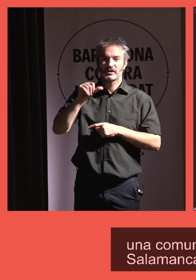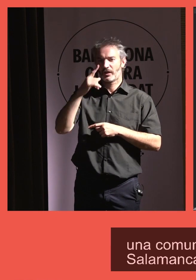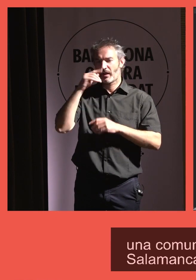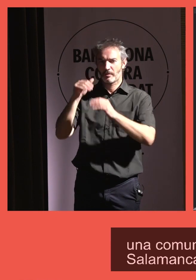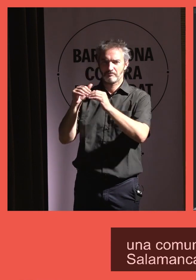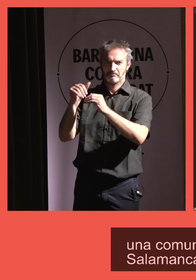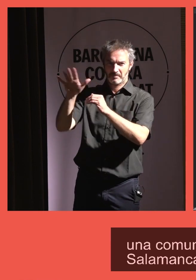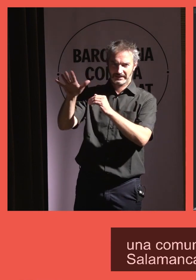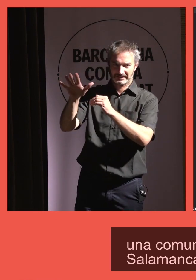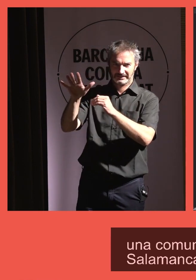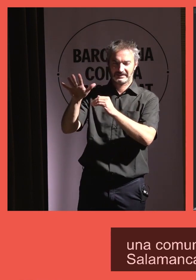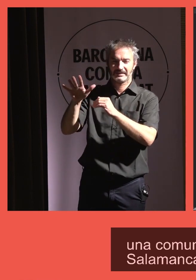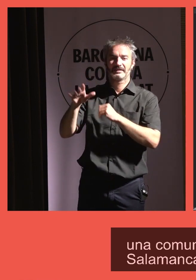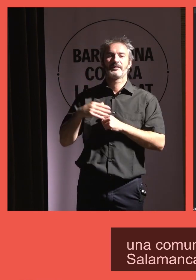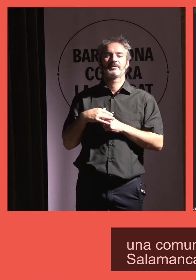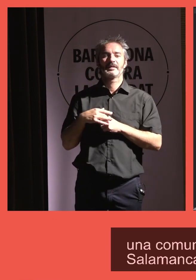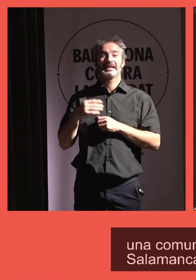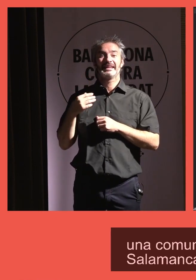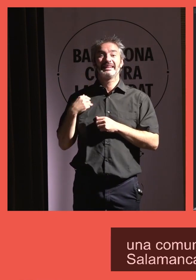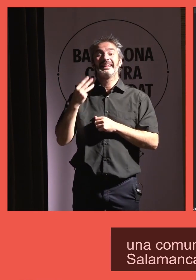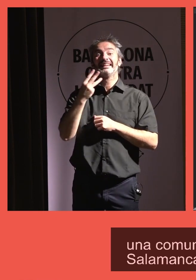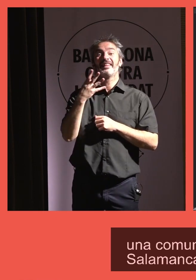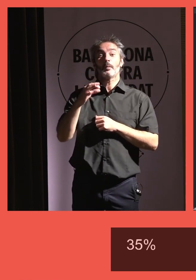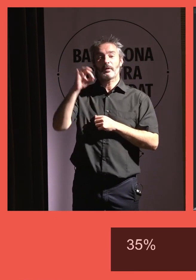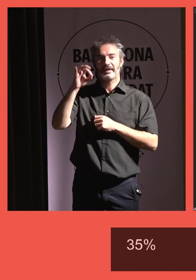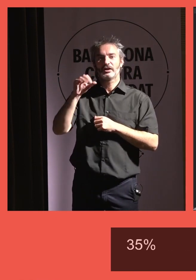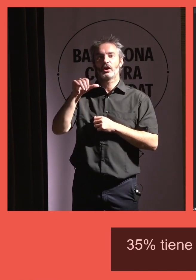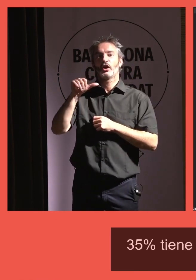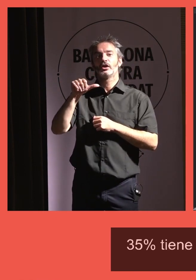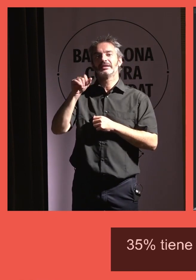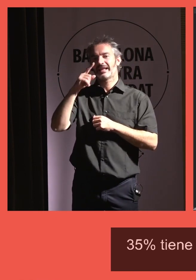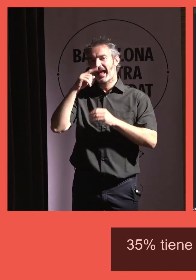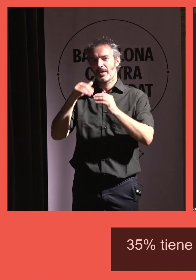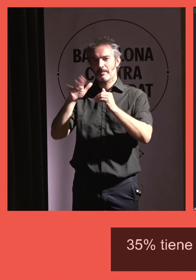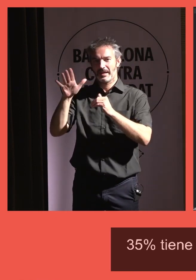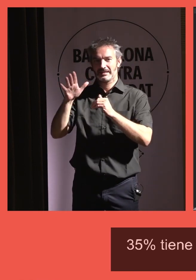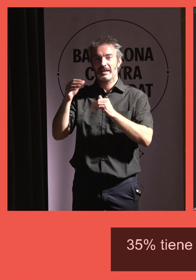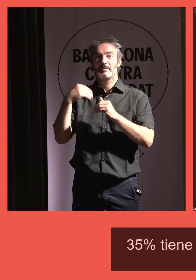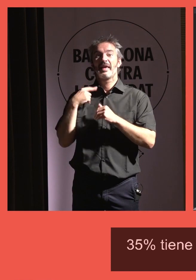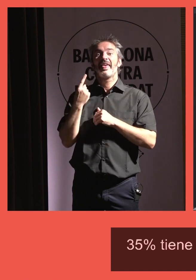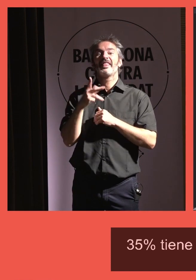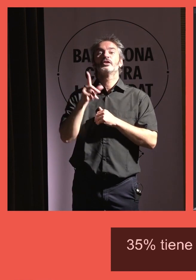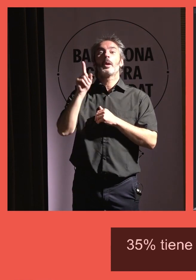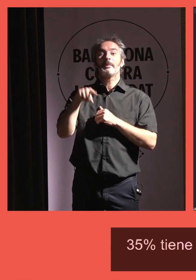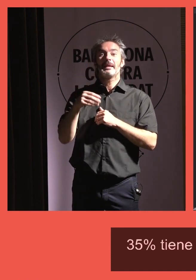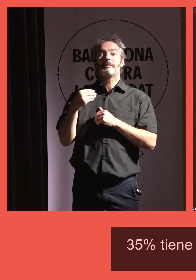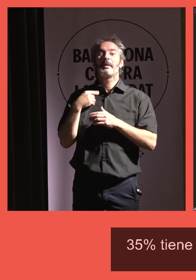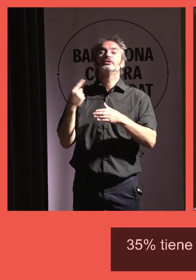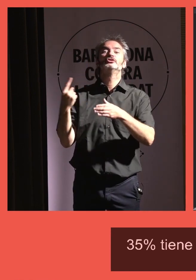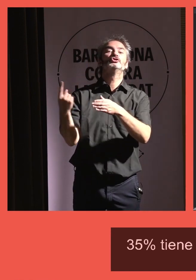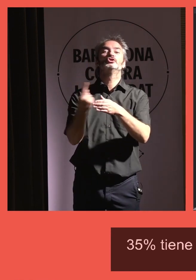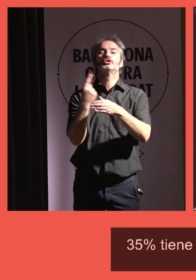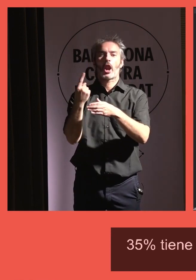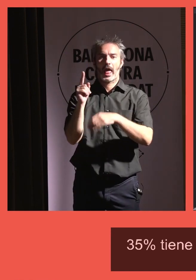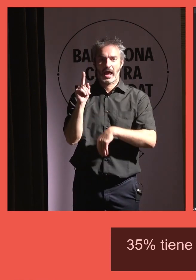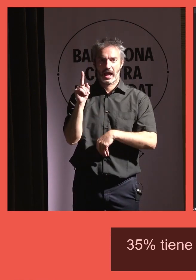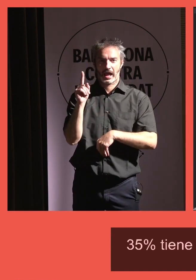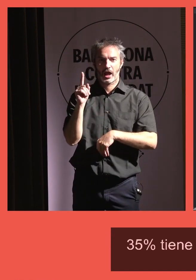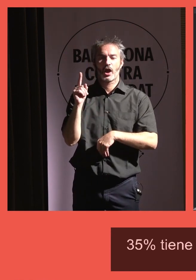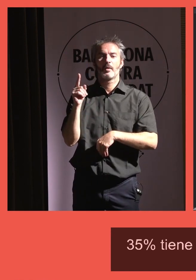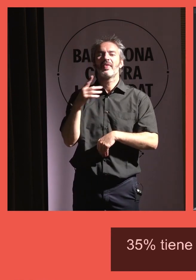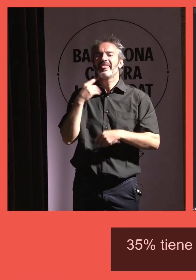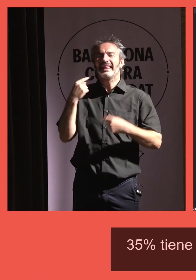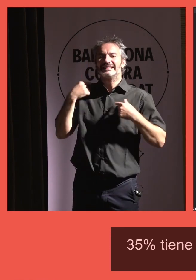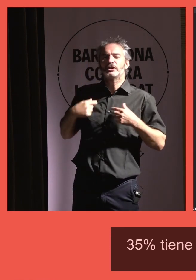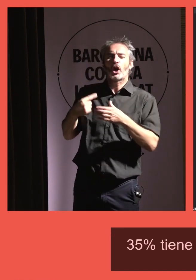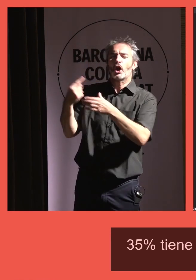más de 65 años, y un 35% tiene más de 60 años, viviendo 18.000 personas solas. Que no quiere decir que se sienten